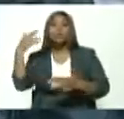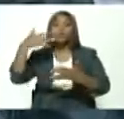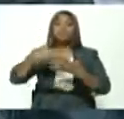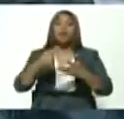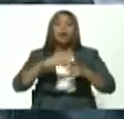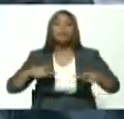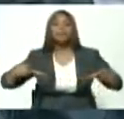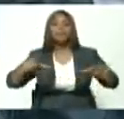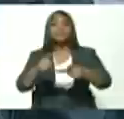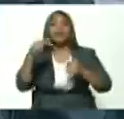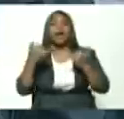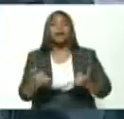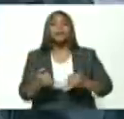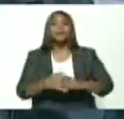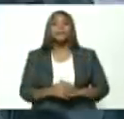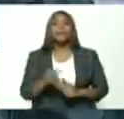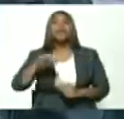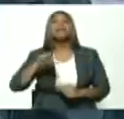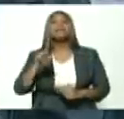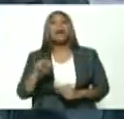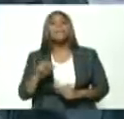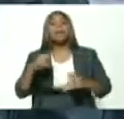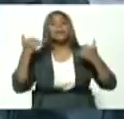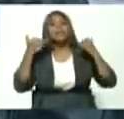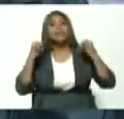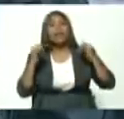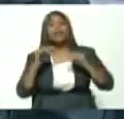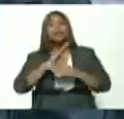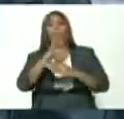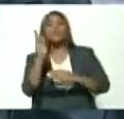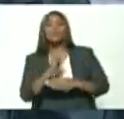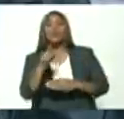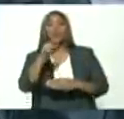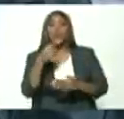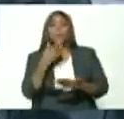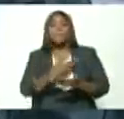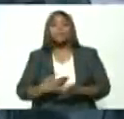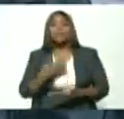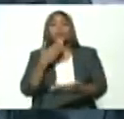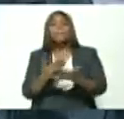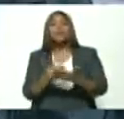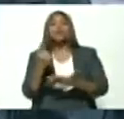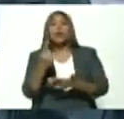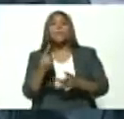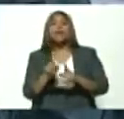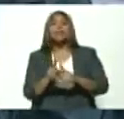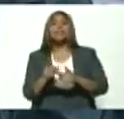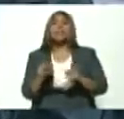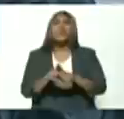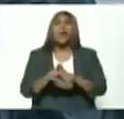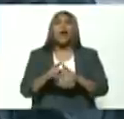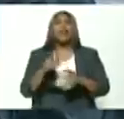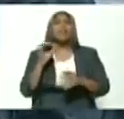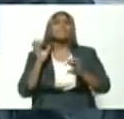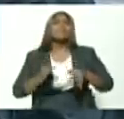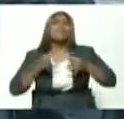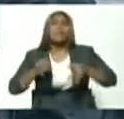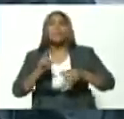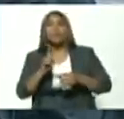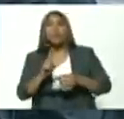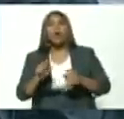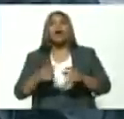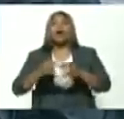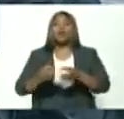Y en cuanto a la celebración del bicentenario, que usted nos pidió que no se convirtiera solamente en un acto protocolar, bueno, la antorcha